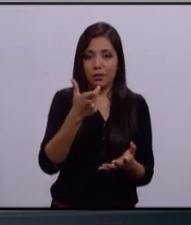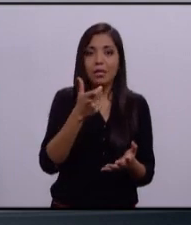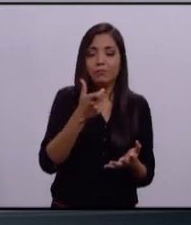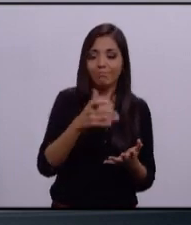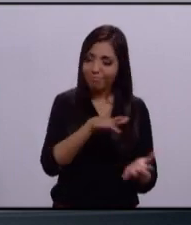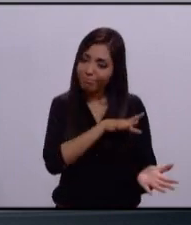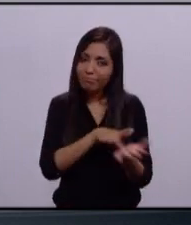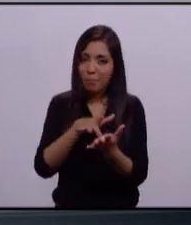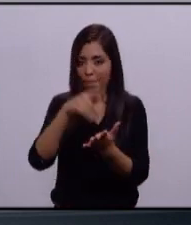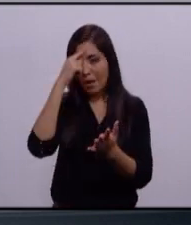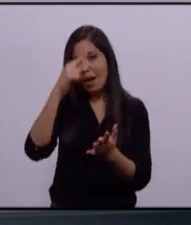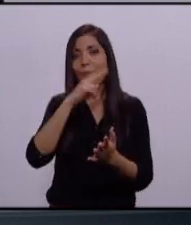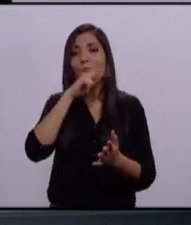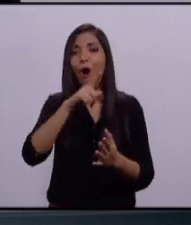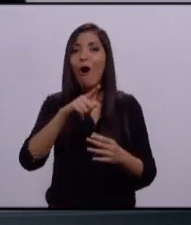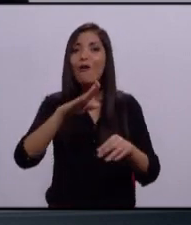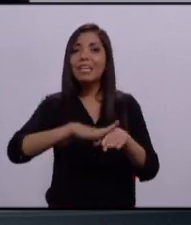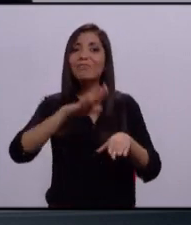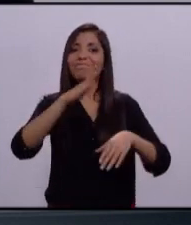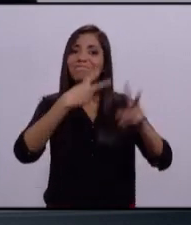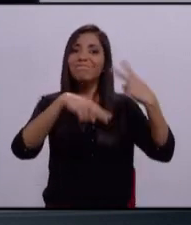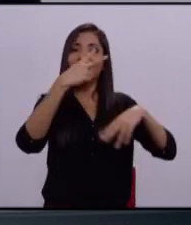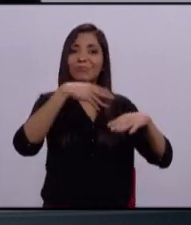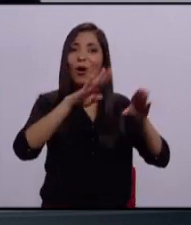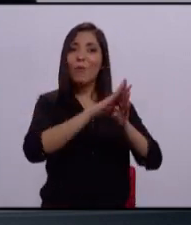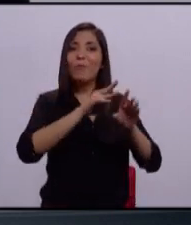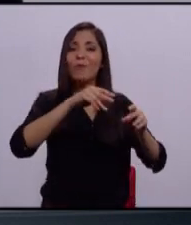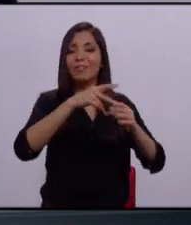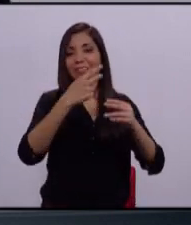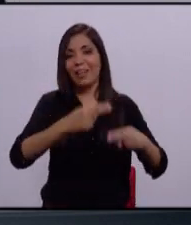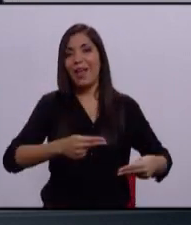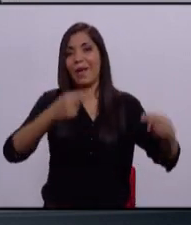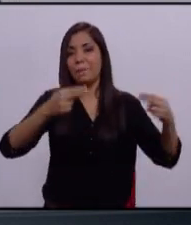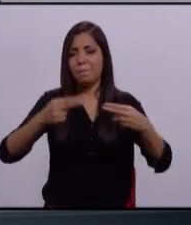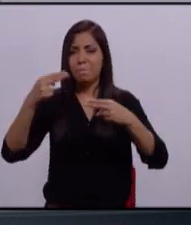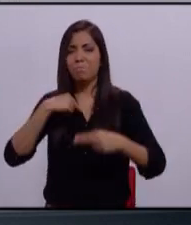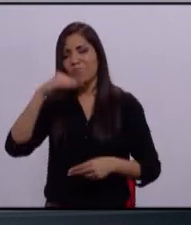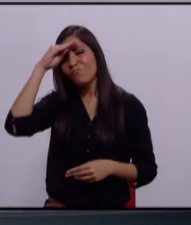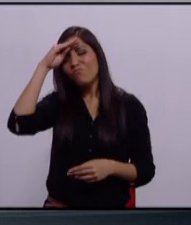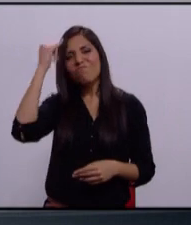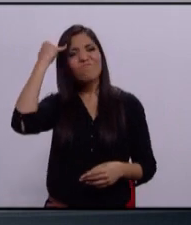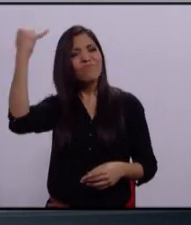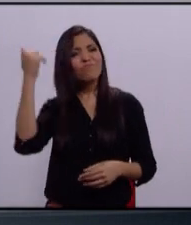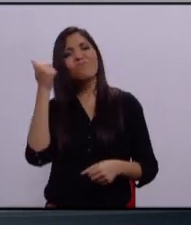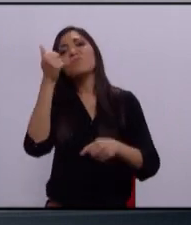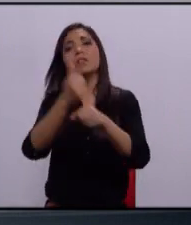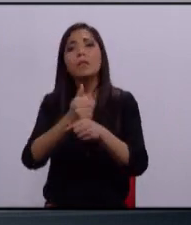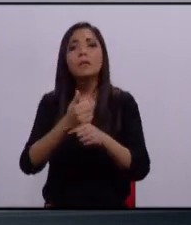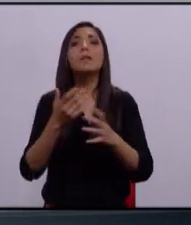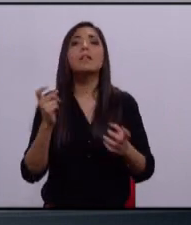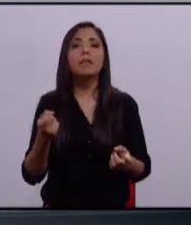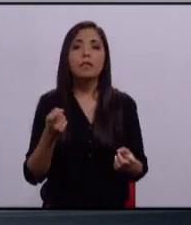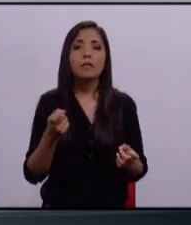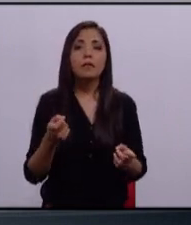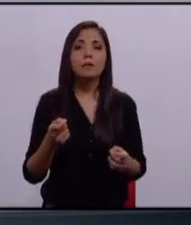desarrollo económico? Primero, yo propongo un instituto de desarrollo y de